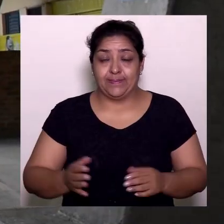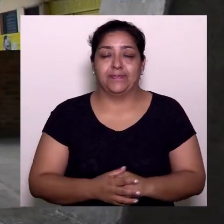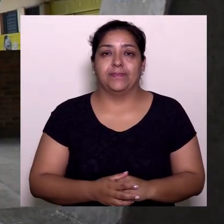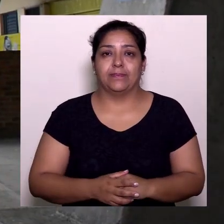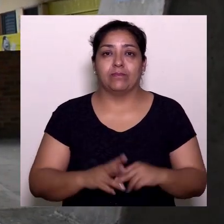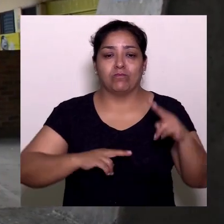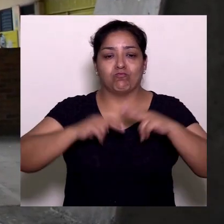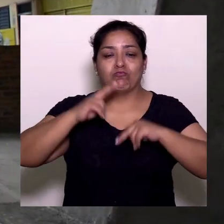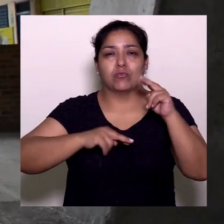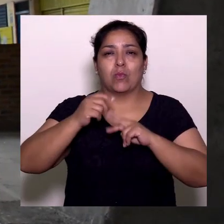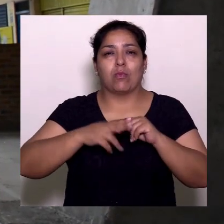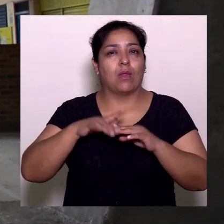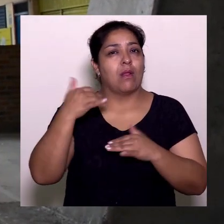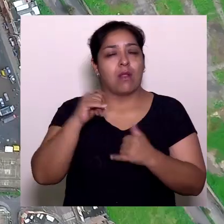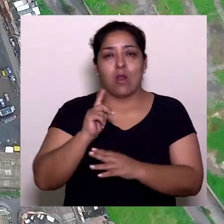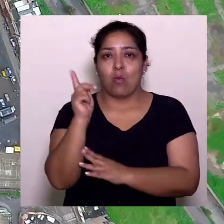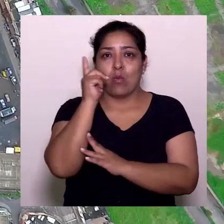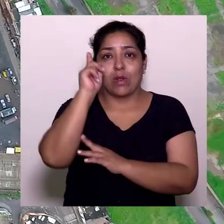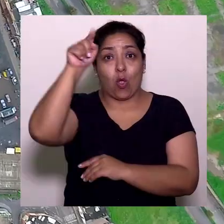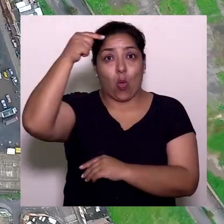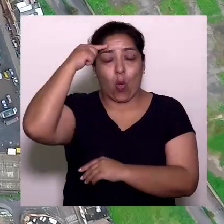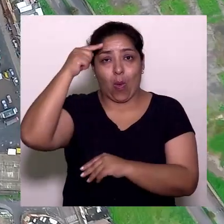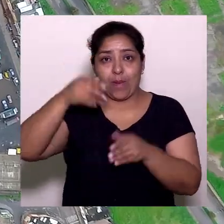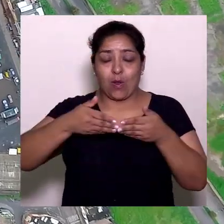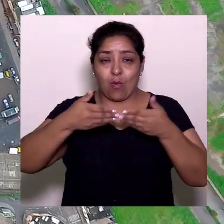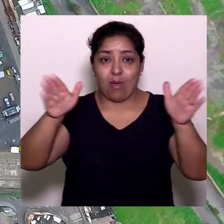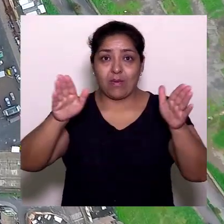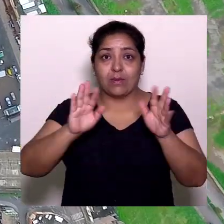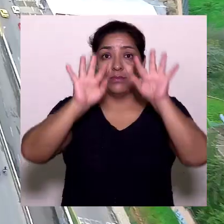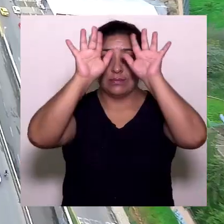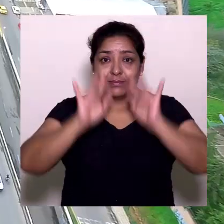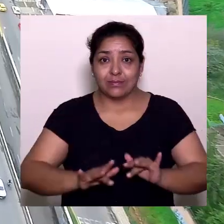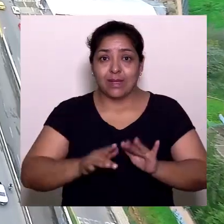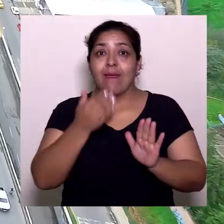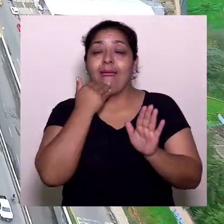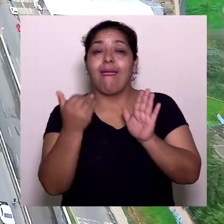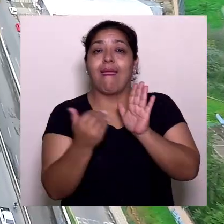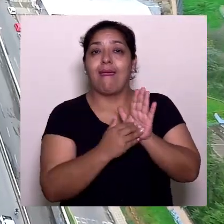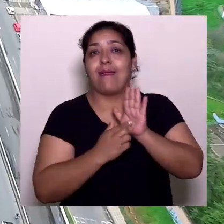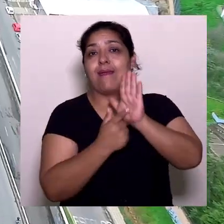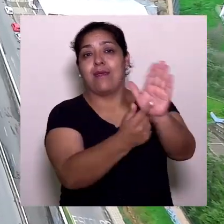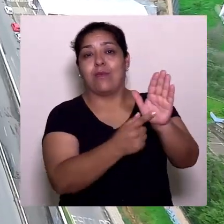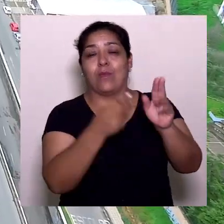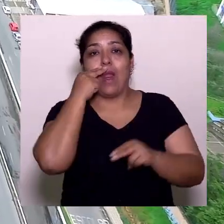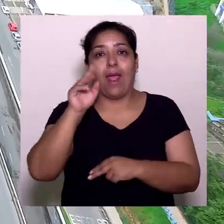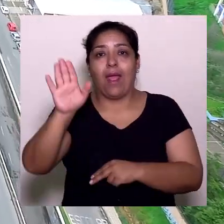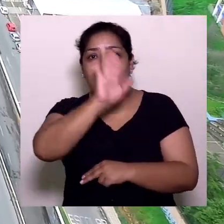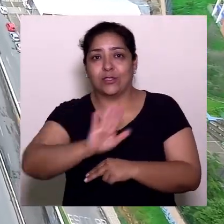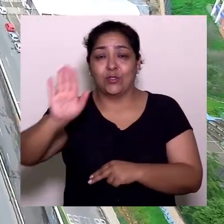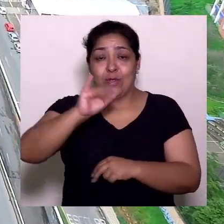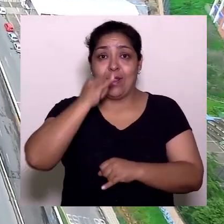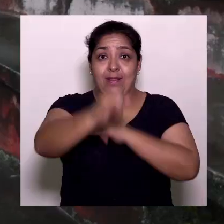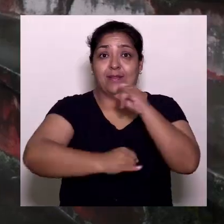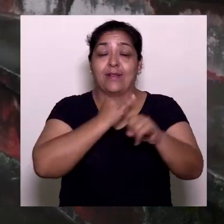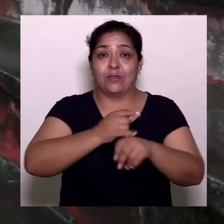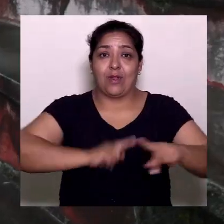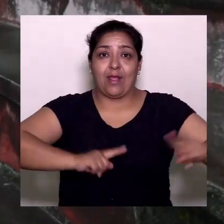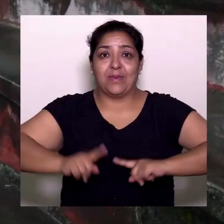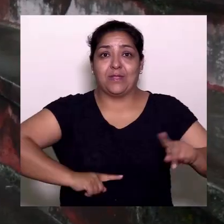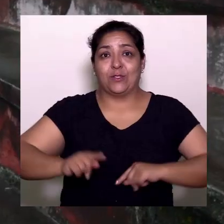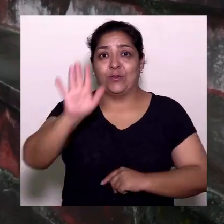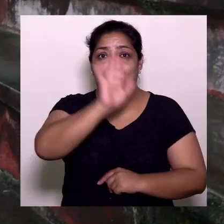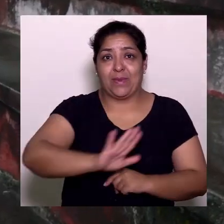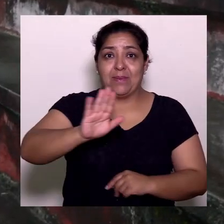internacionales. La obra será sometida a la política de gobierno abierto y transparencia, que es ejemplo nacional e internacional por parte de la